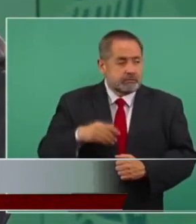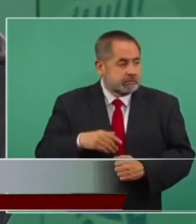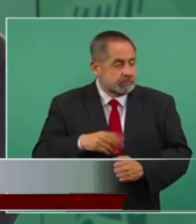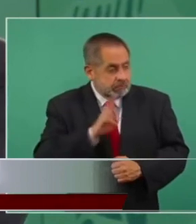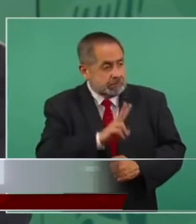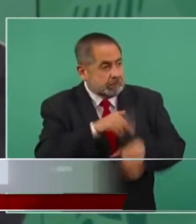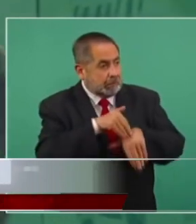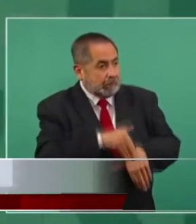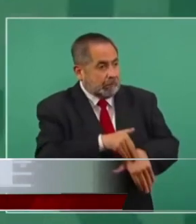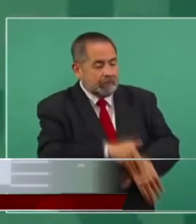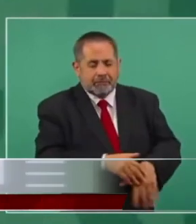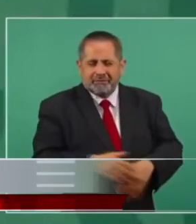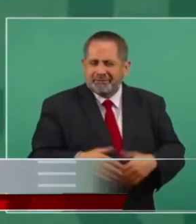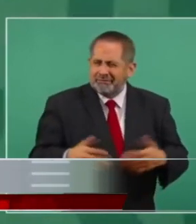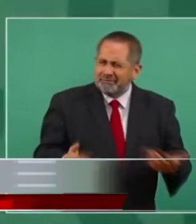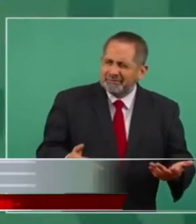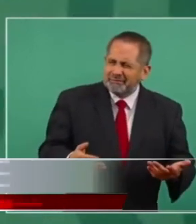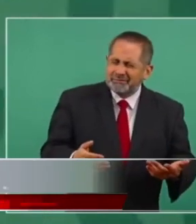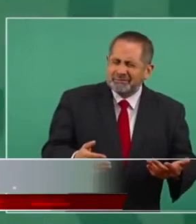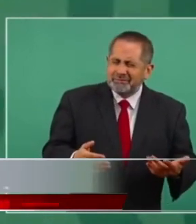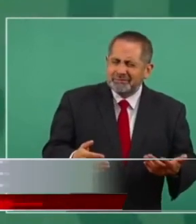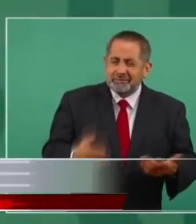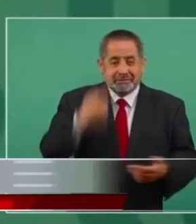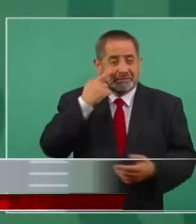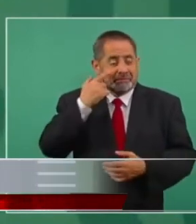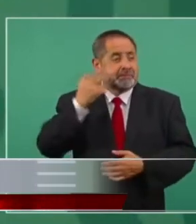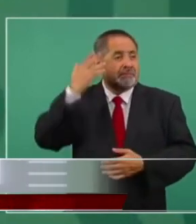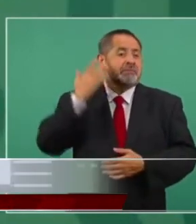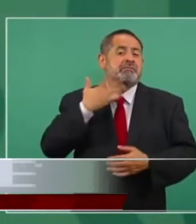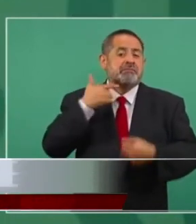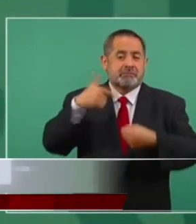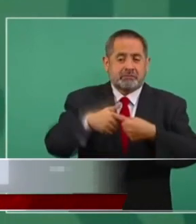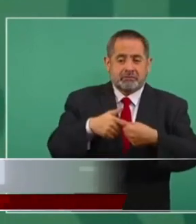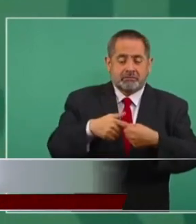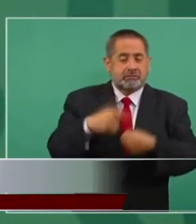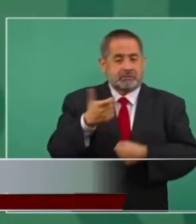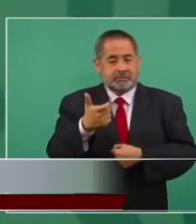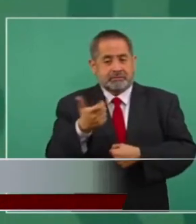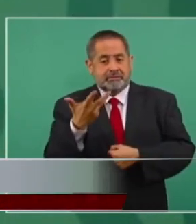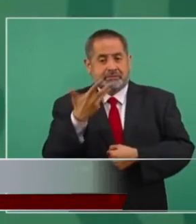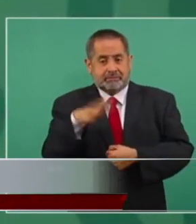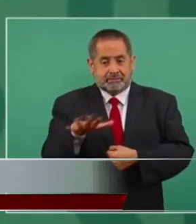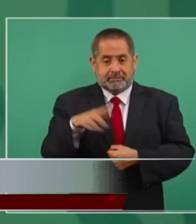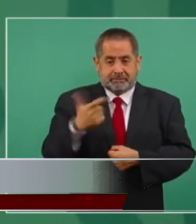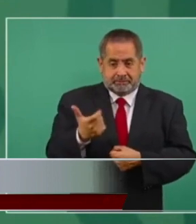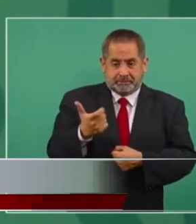y de 10 pesos litro pasó a 20 o